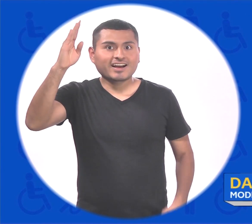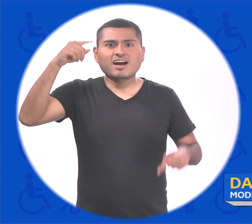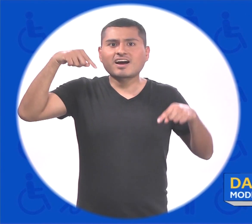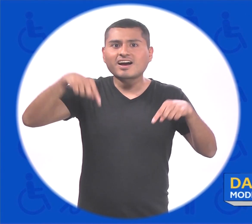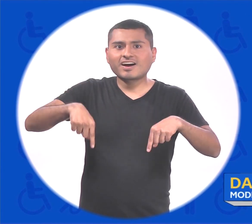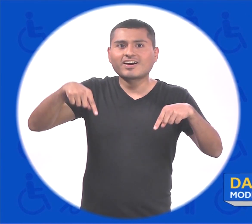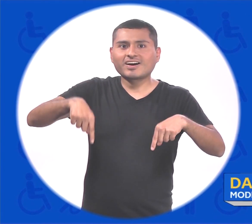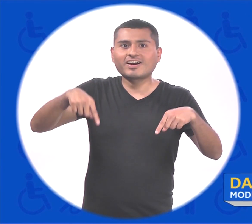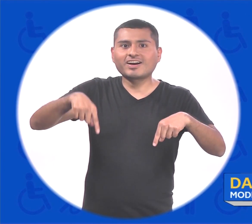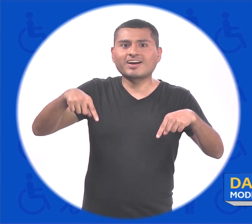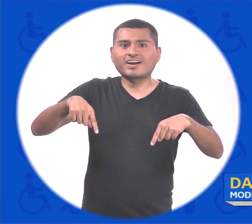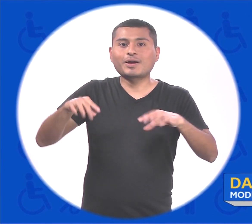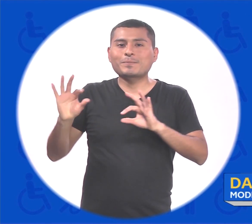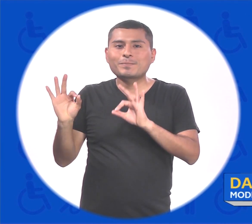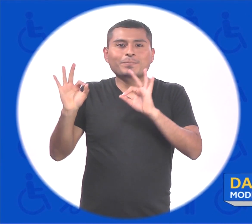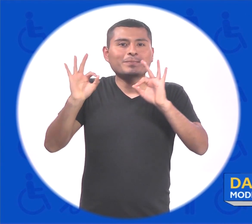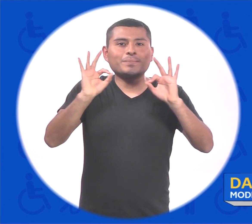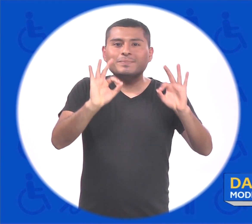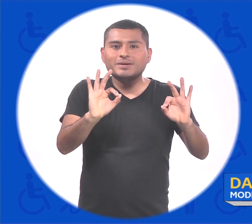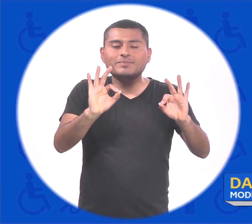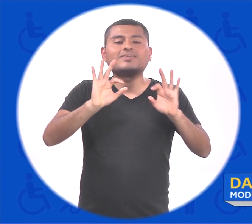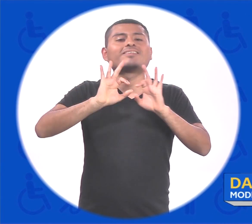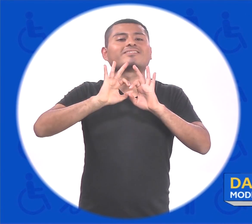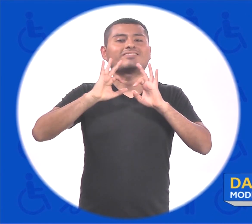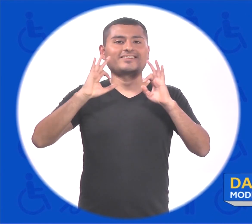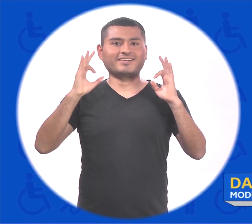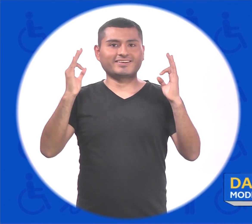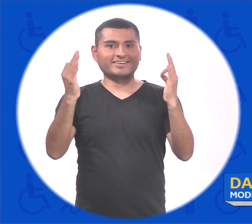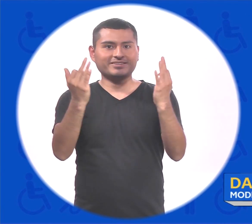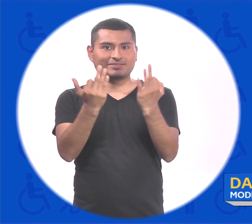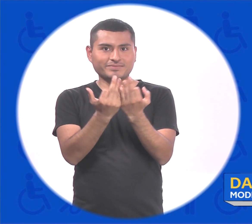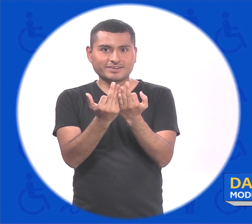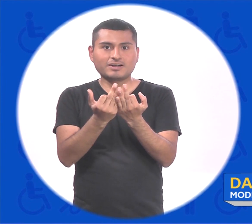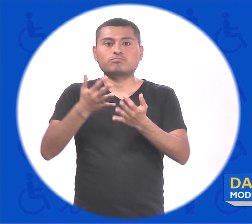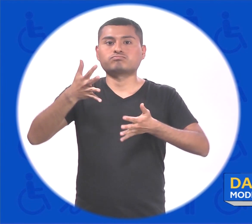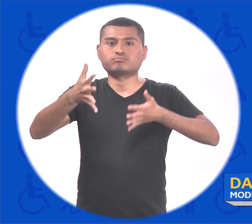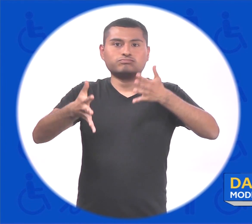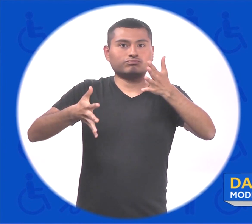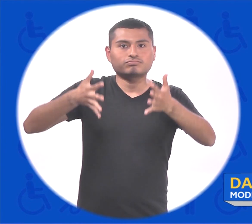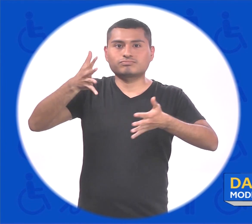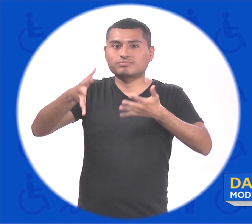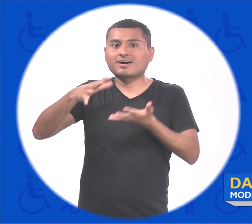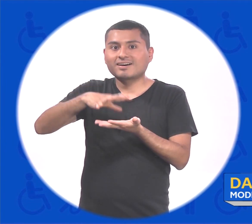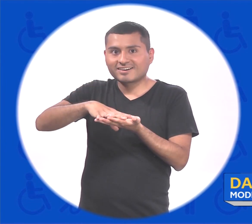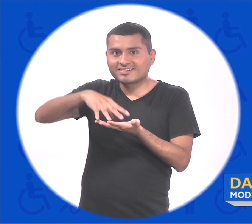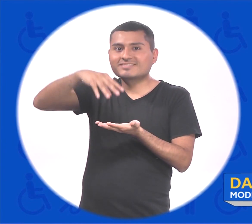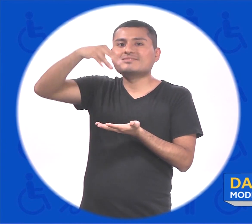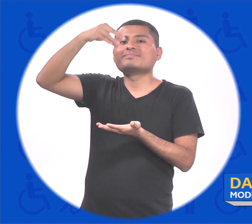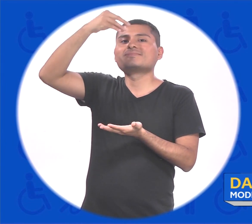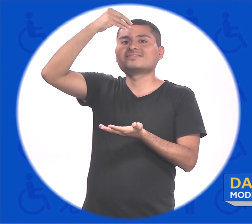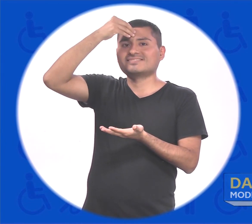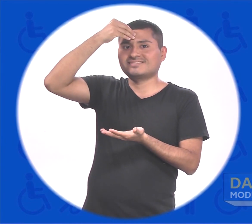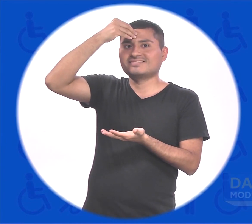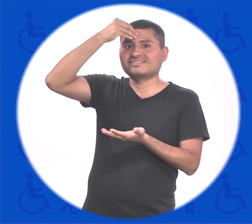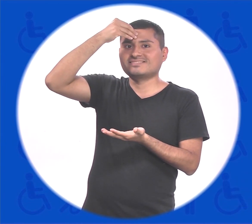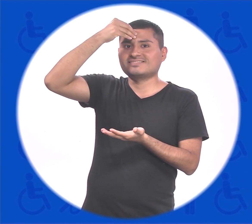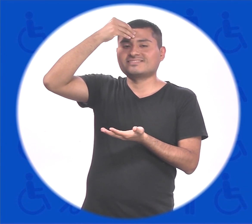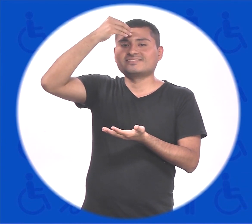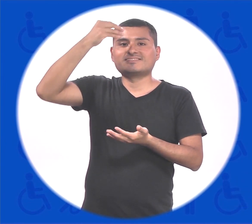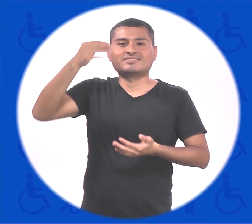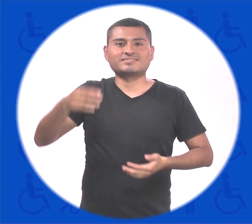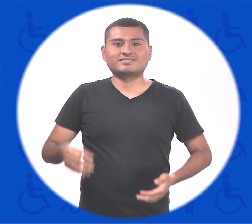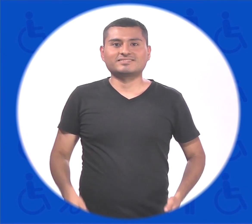Hola En esta secuencia Continuaremos aprendiendo Sobre las relaciones